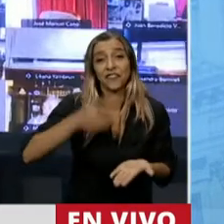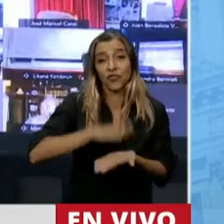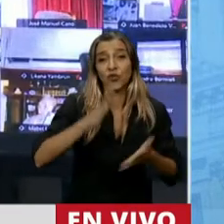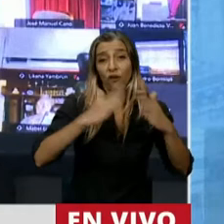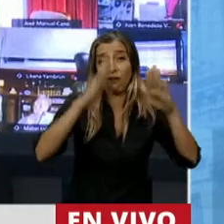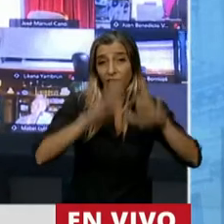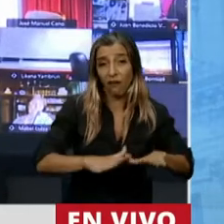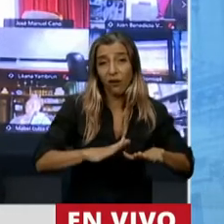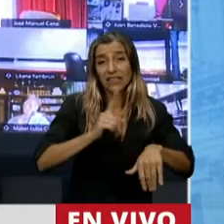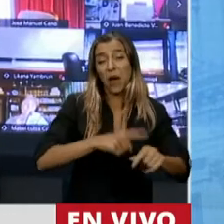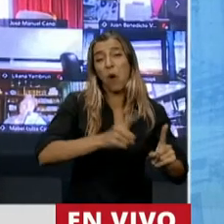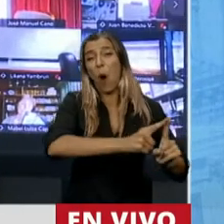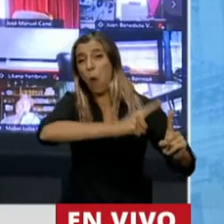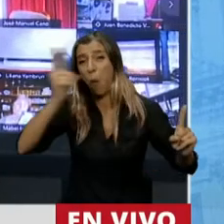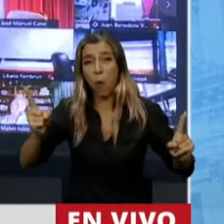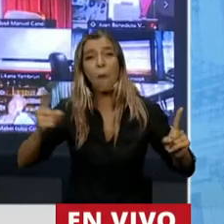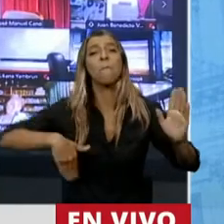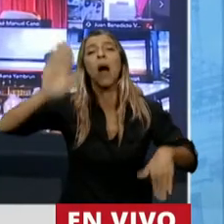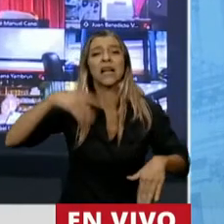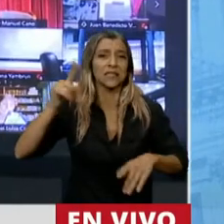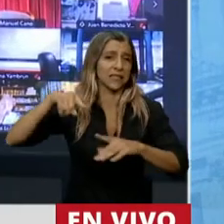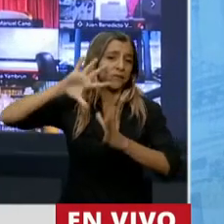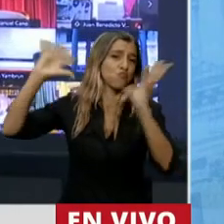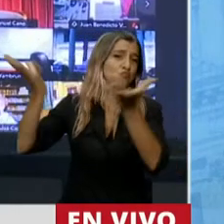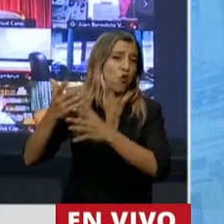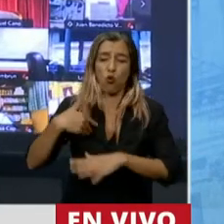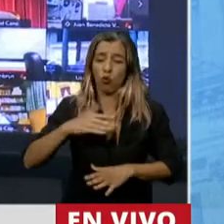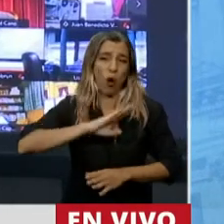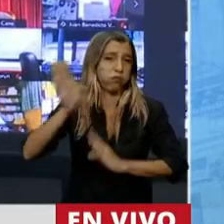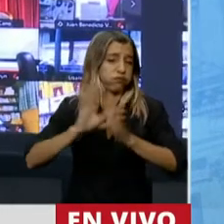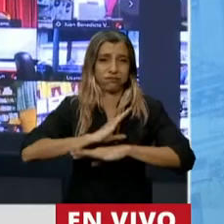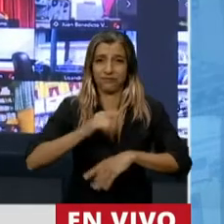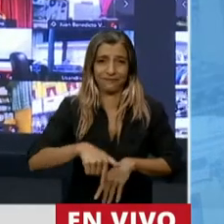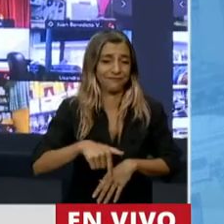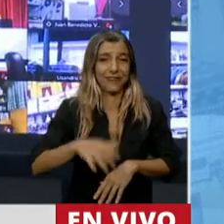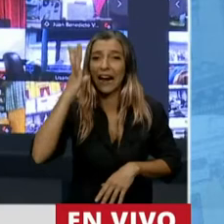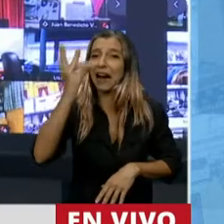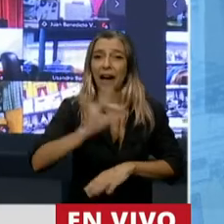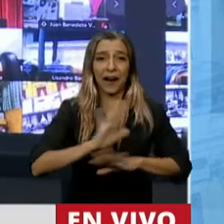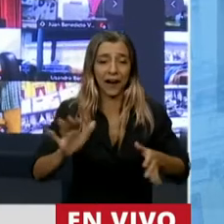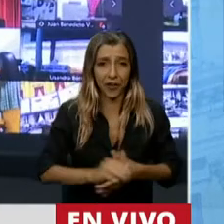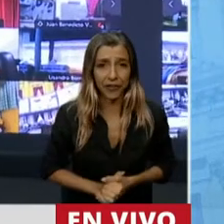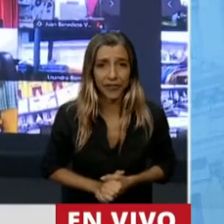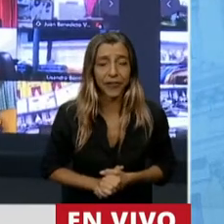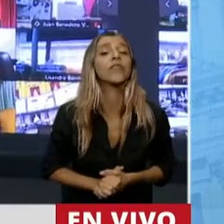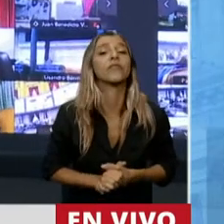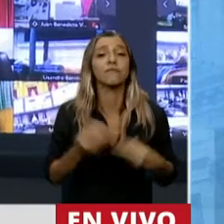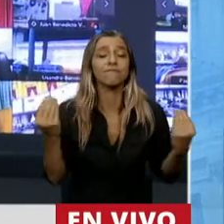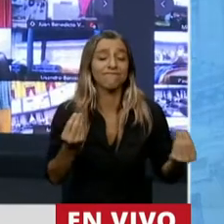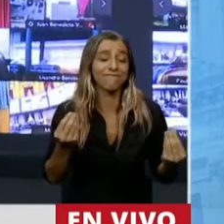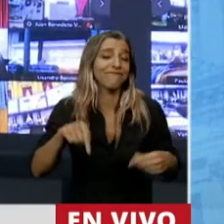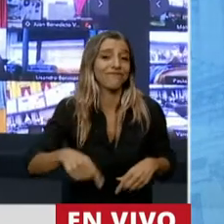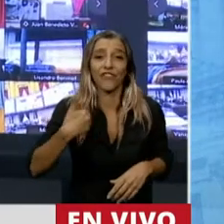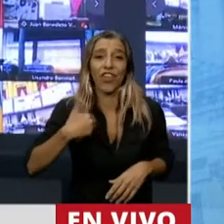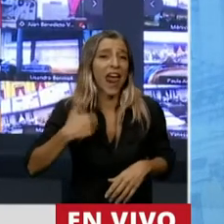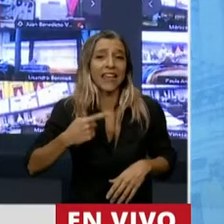mundo y ¿saben cuál fue la consecuencia de esa cuarentena más grande, más larga del mundo? Es que la Argentina hoy está